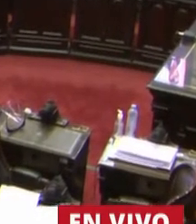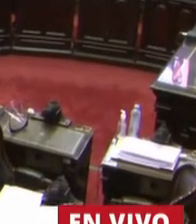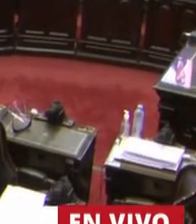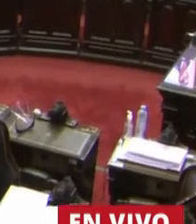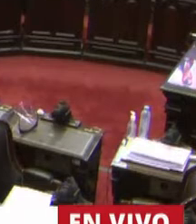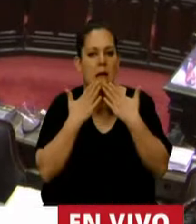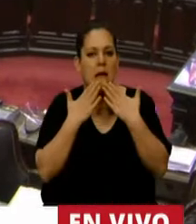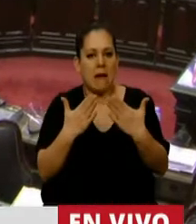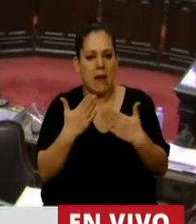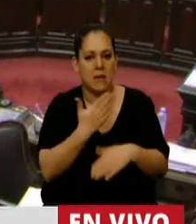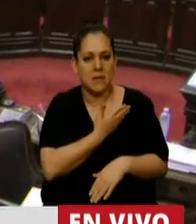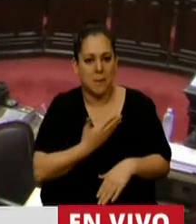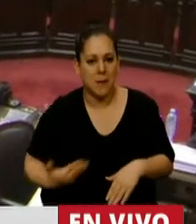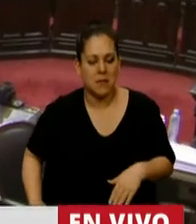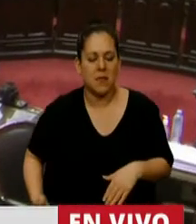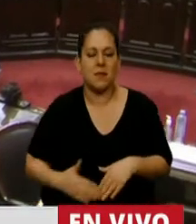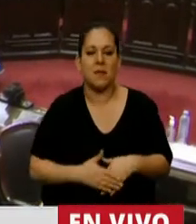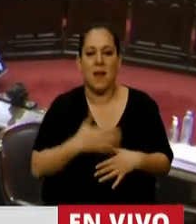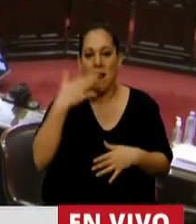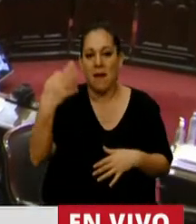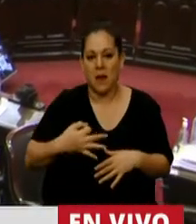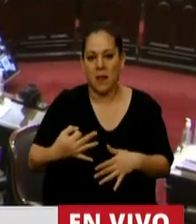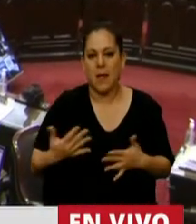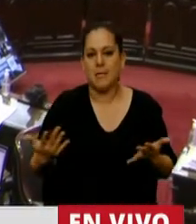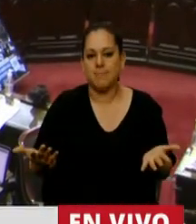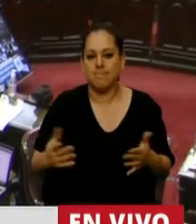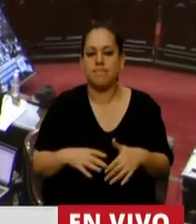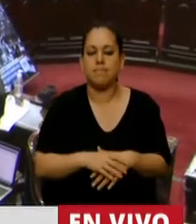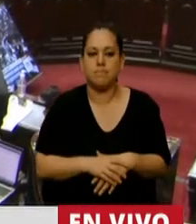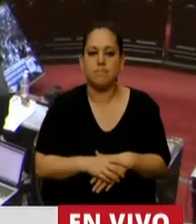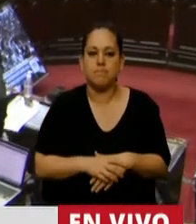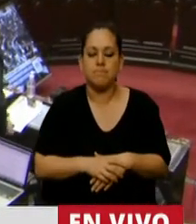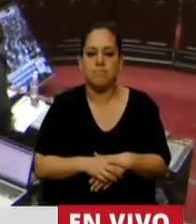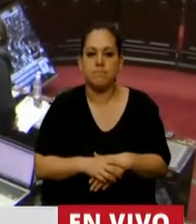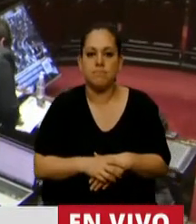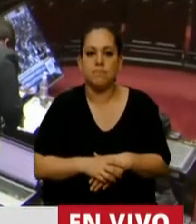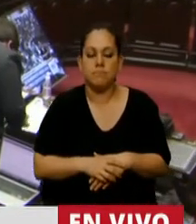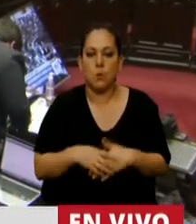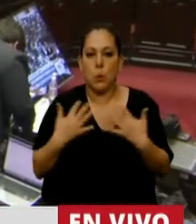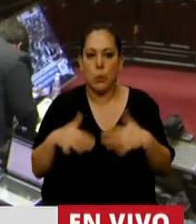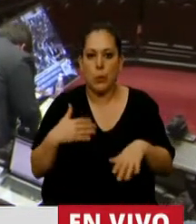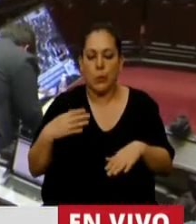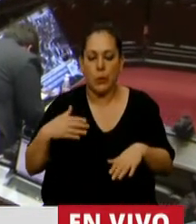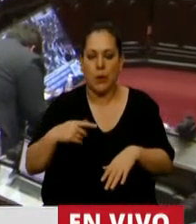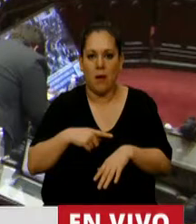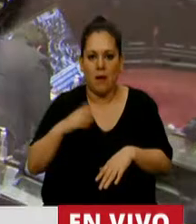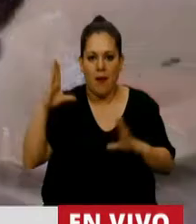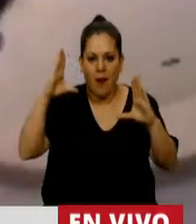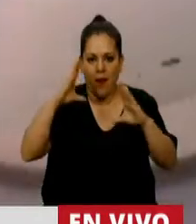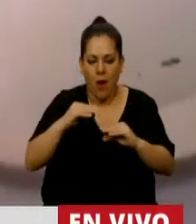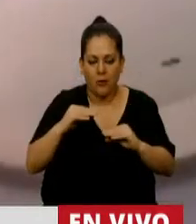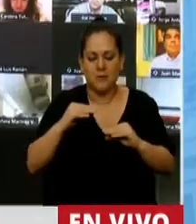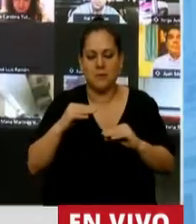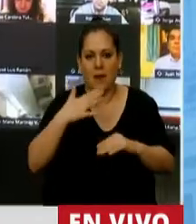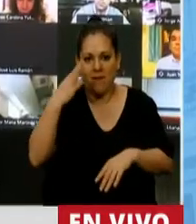Gracias, Presidente. La verdad que ha sido una larga noche, un largo día,